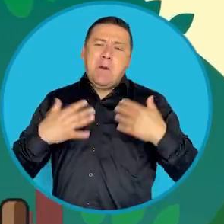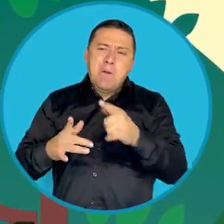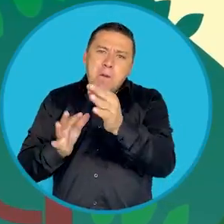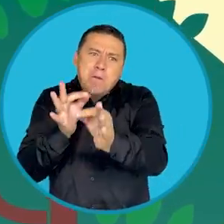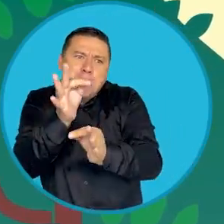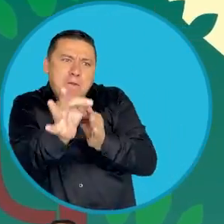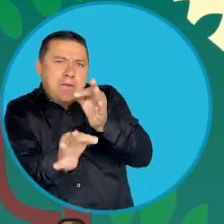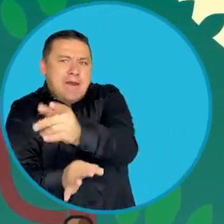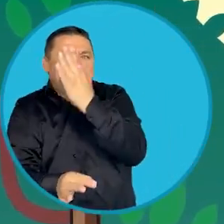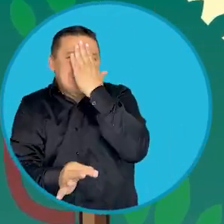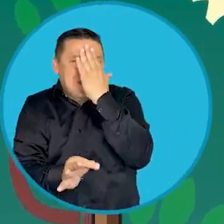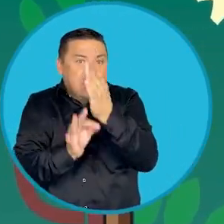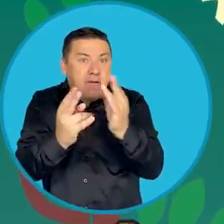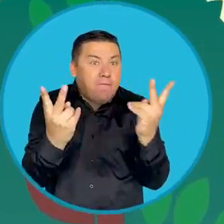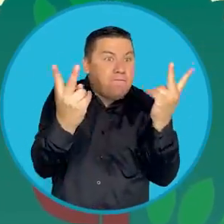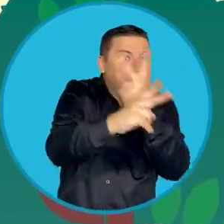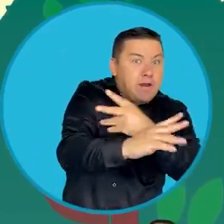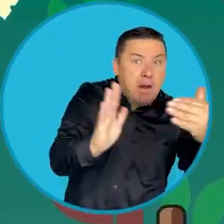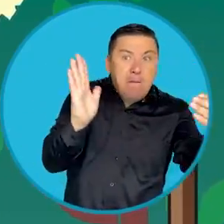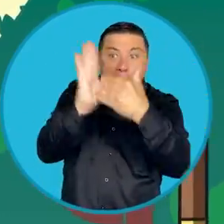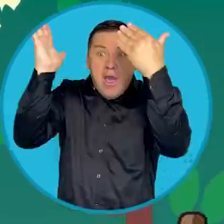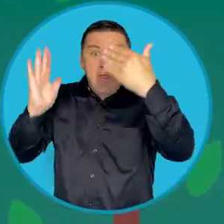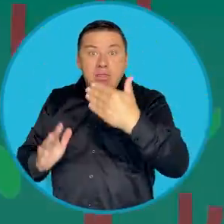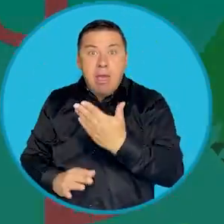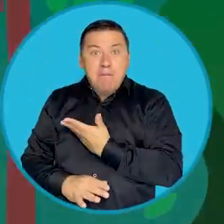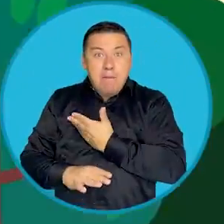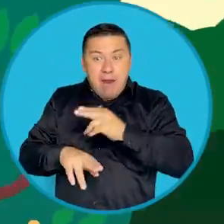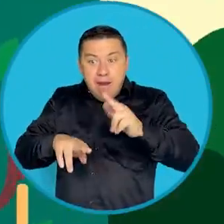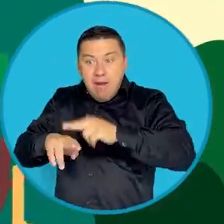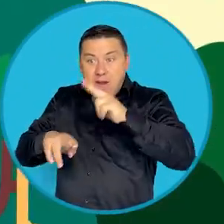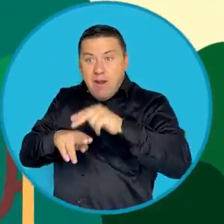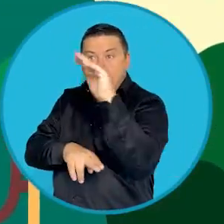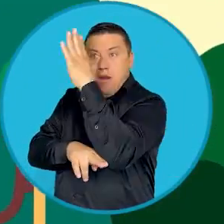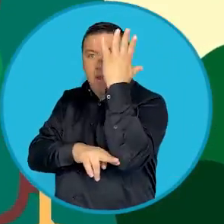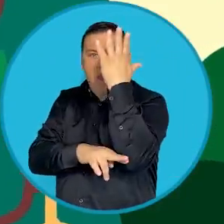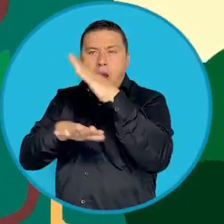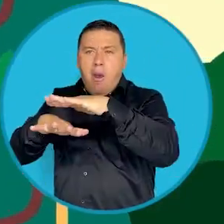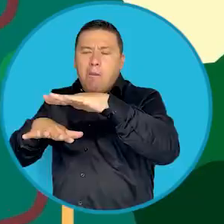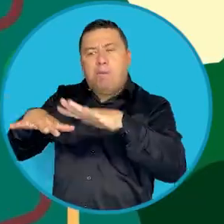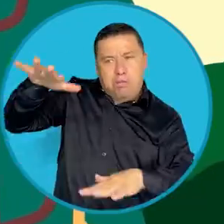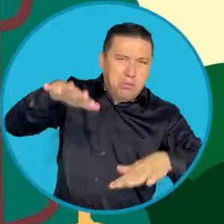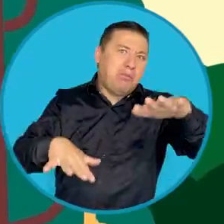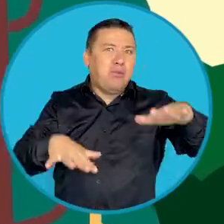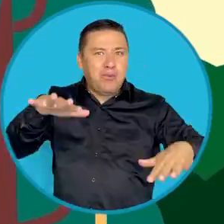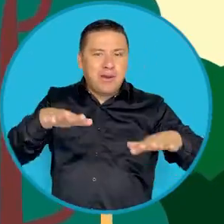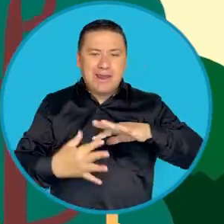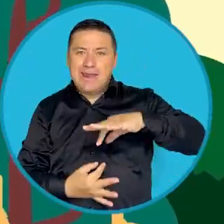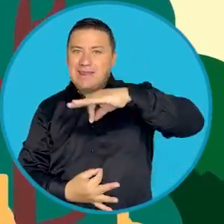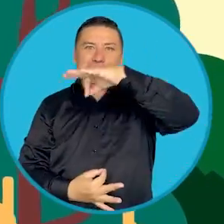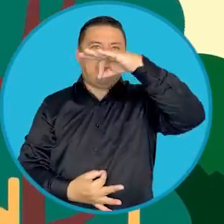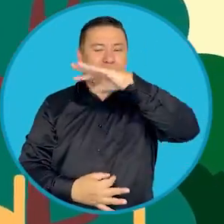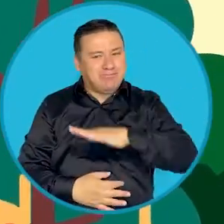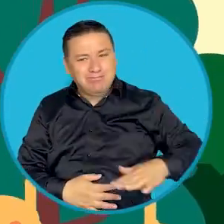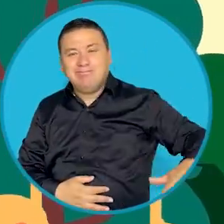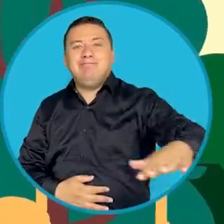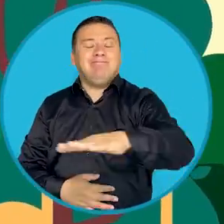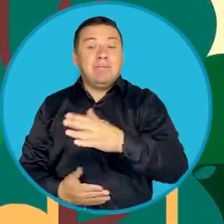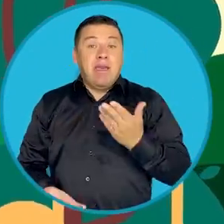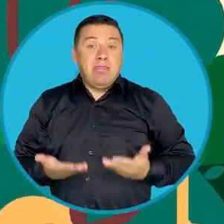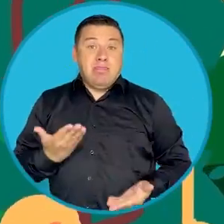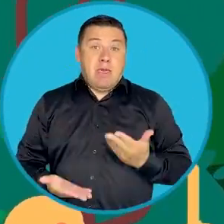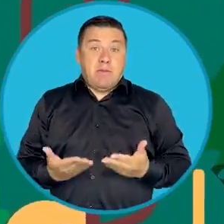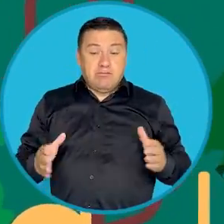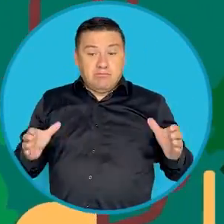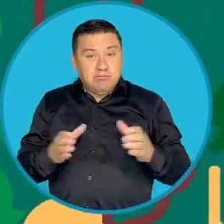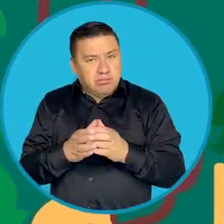como principales cuidadores, saben que cuando se violenta a la madre naturaleza, se crea un desequilibrio físico y espiritual difícil de armonizar, del